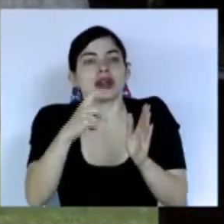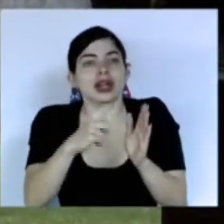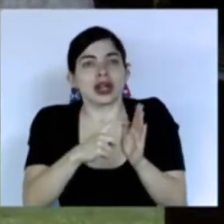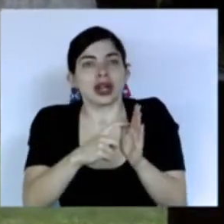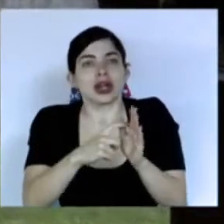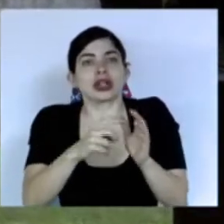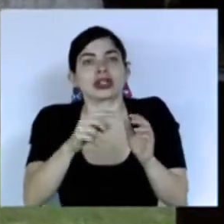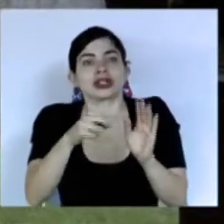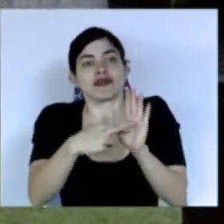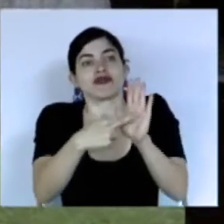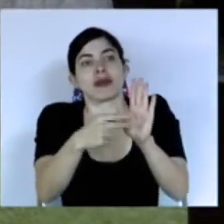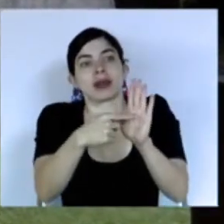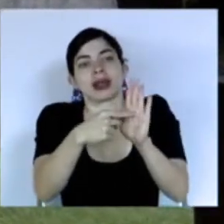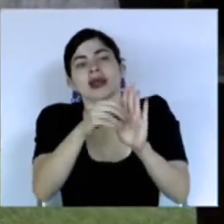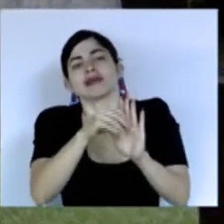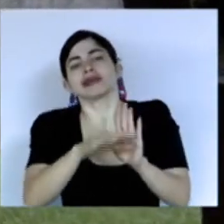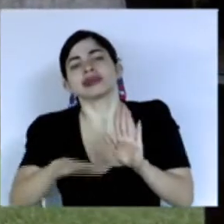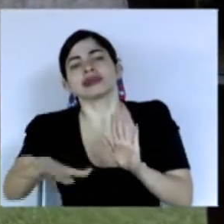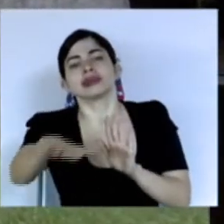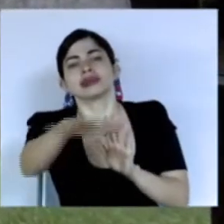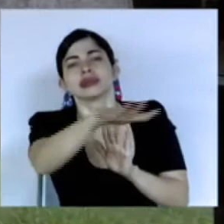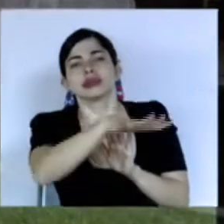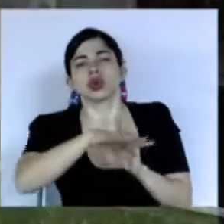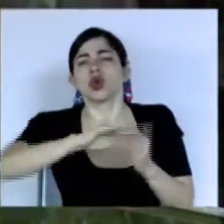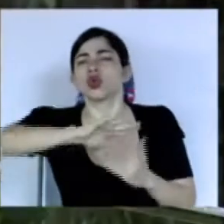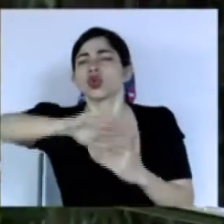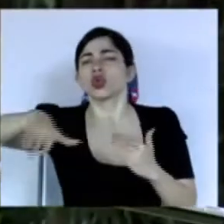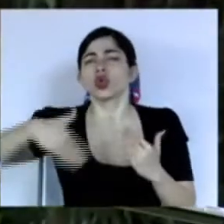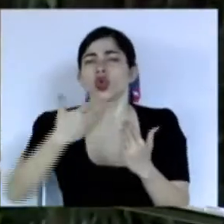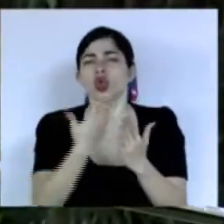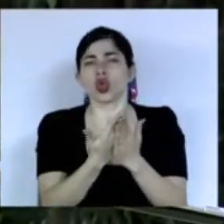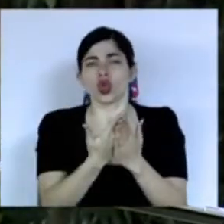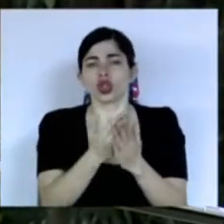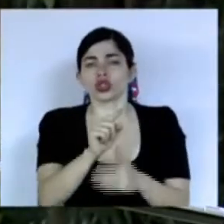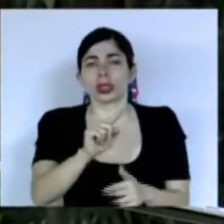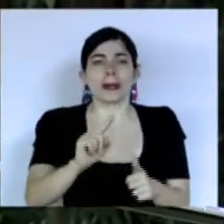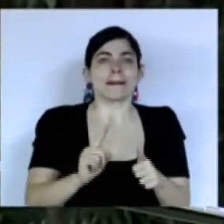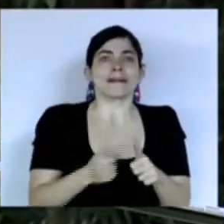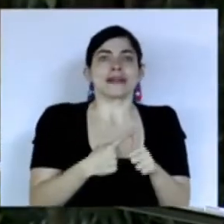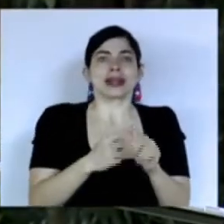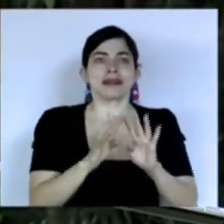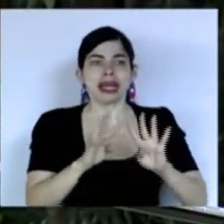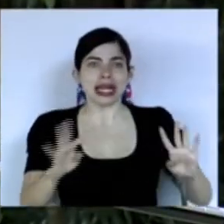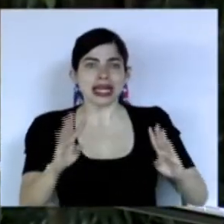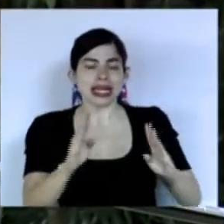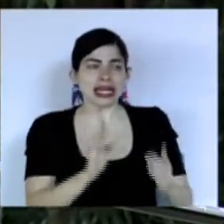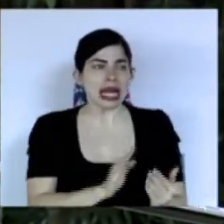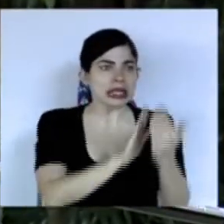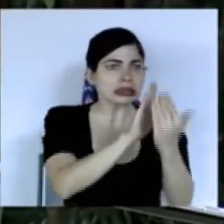a todos y a todas las que están en esa primera línea de atención